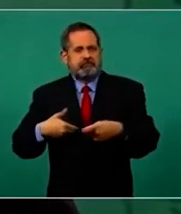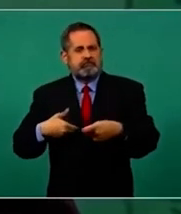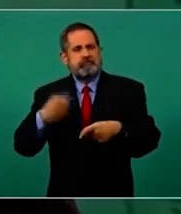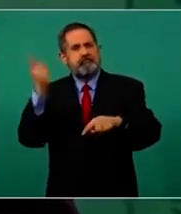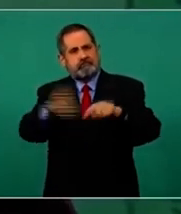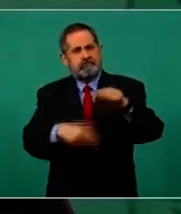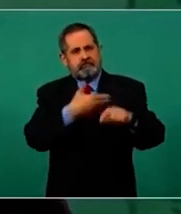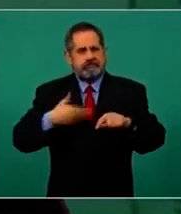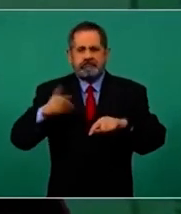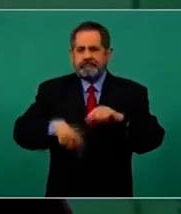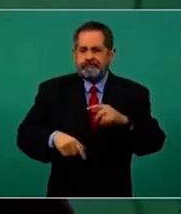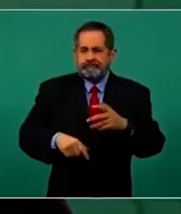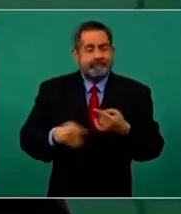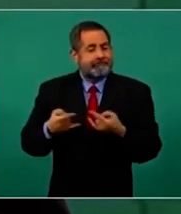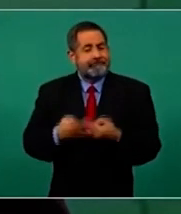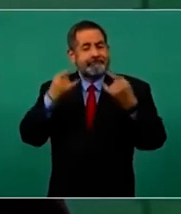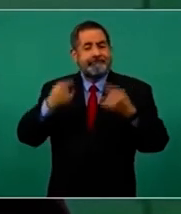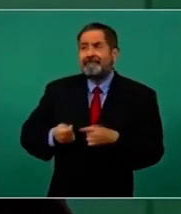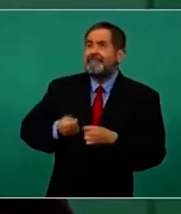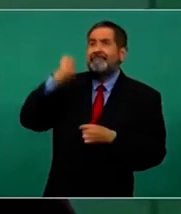Es histórico.